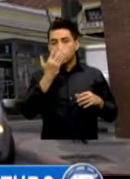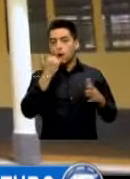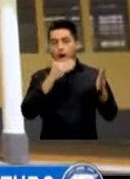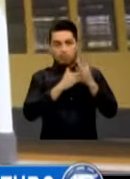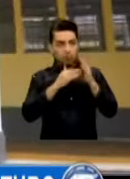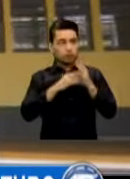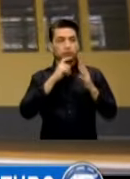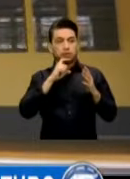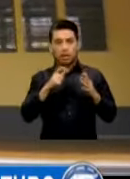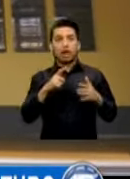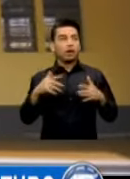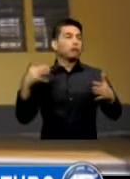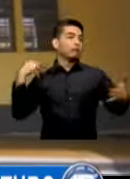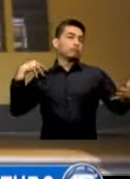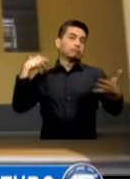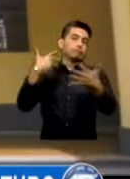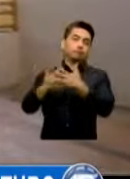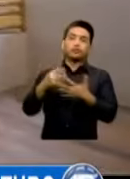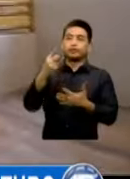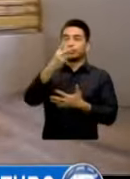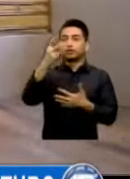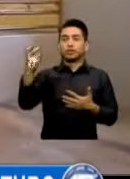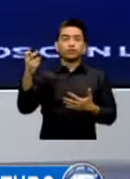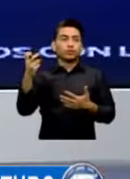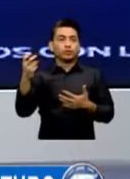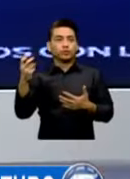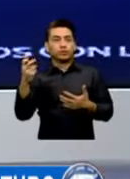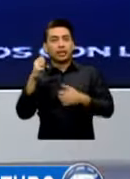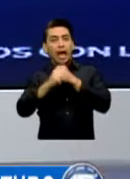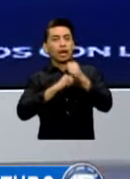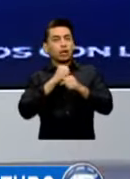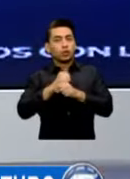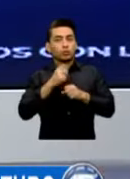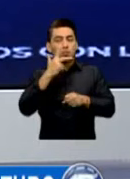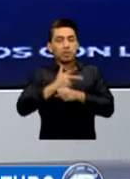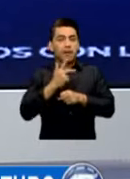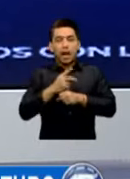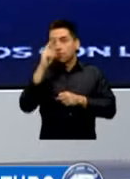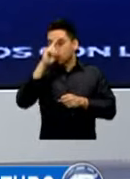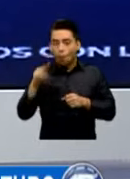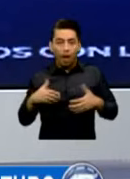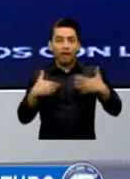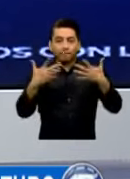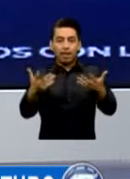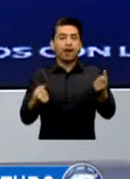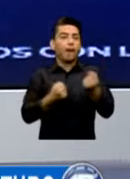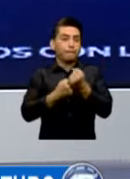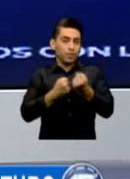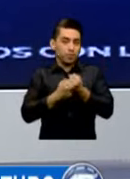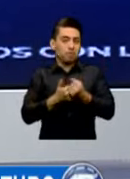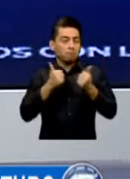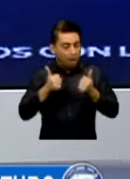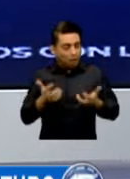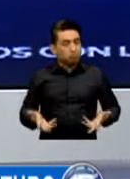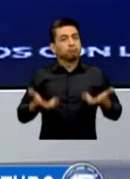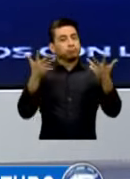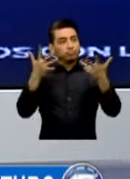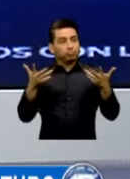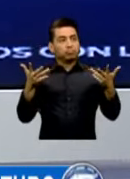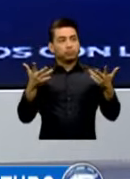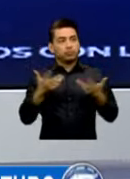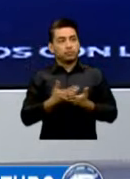Años Que Tiene Existir La Policía En Guatemala Sin Duda Alguna Esto Impactará Positivamente Además En La